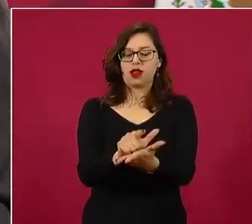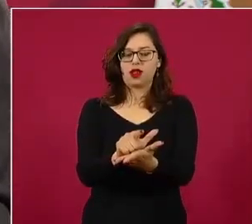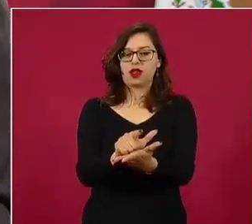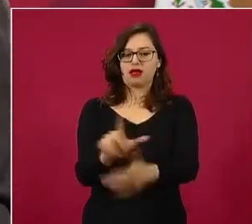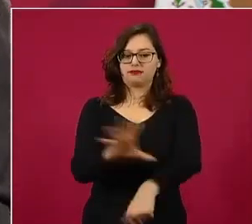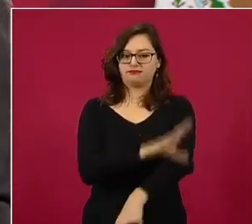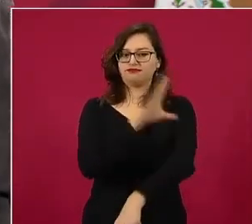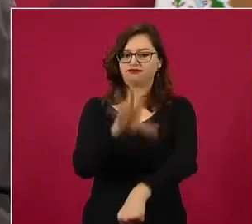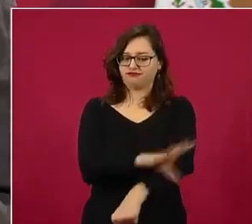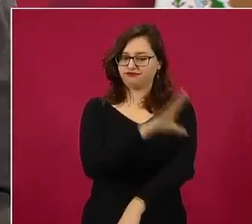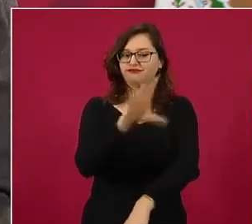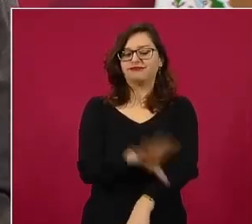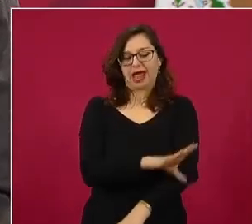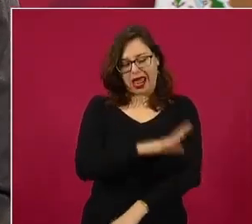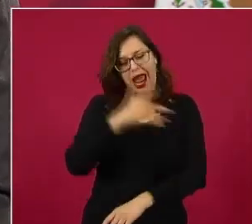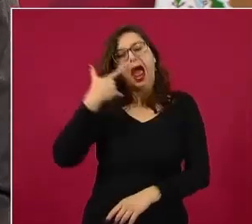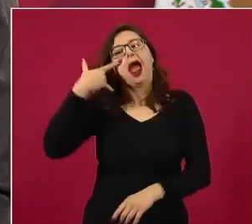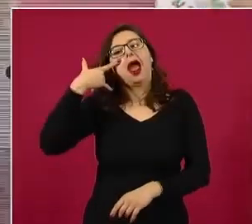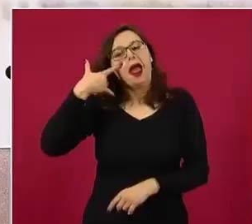eléctrica.